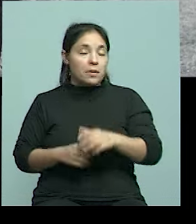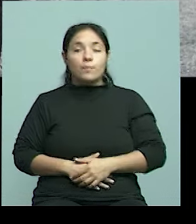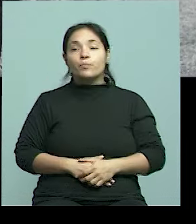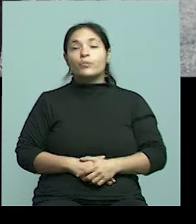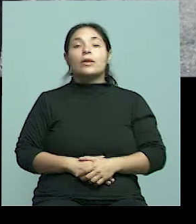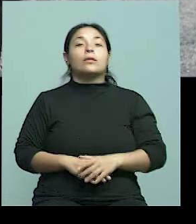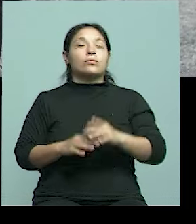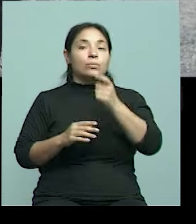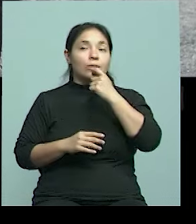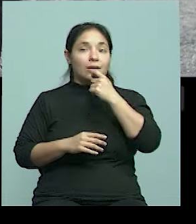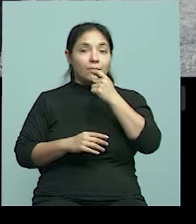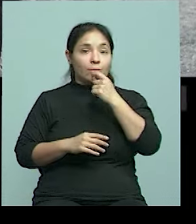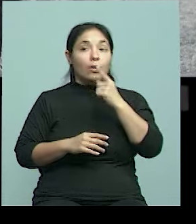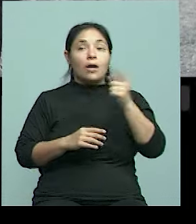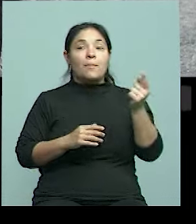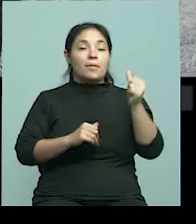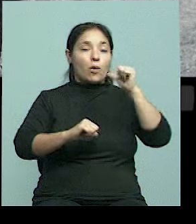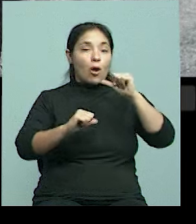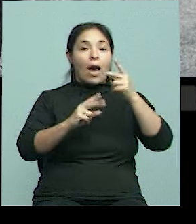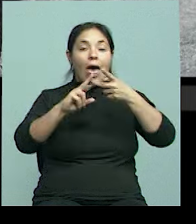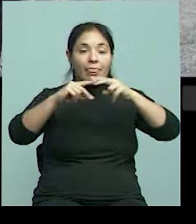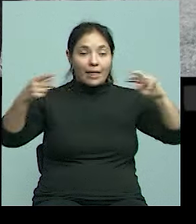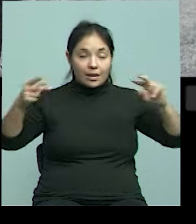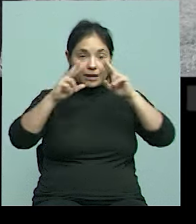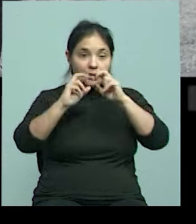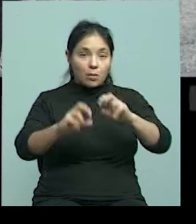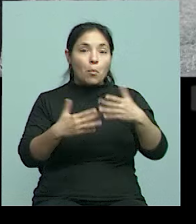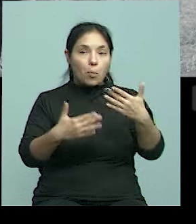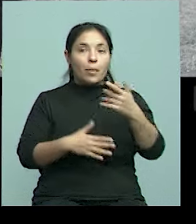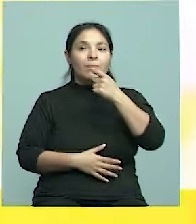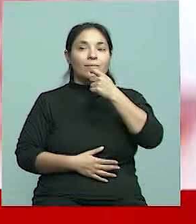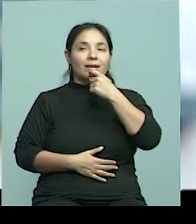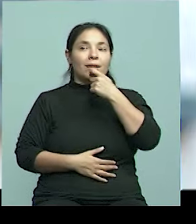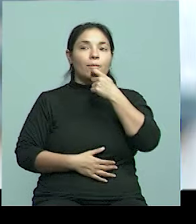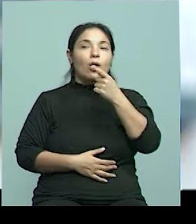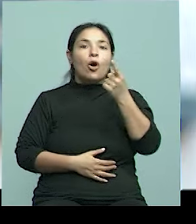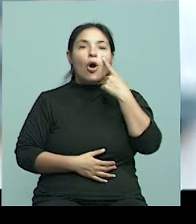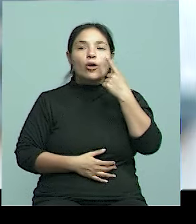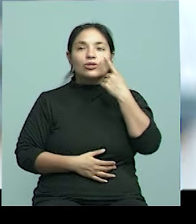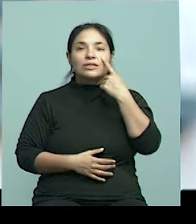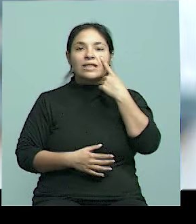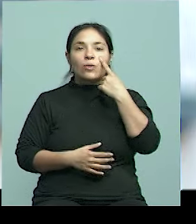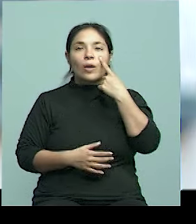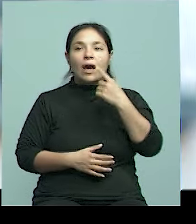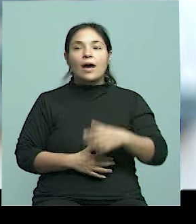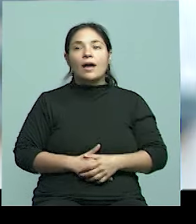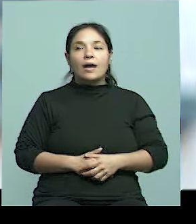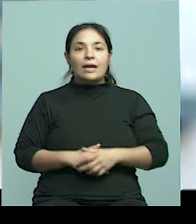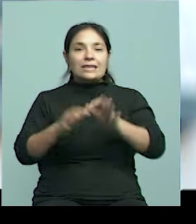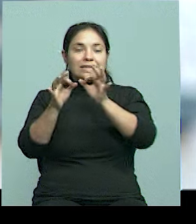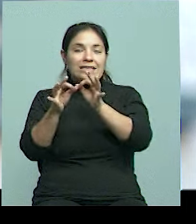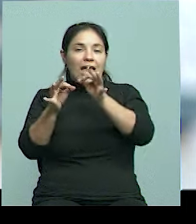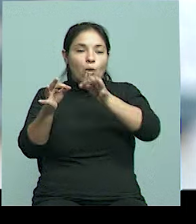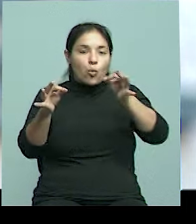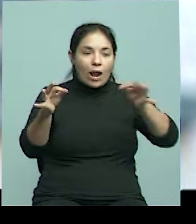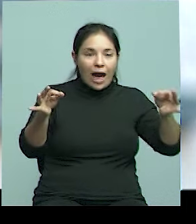la genética, de los estudios que hacemos, estudios, por ejemplo, de tipificación de líneas celulares, que son un estudio